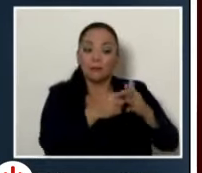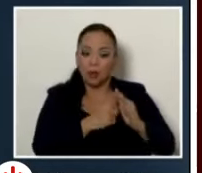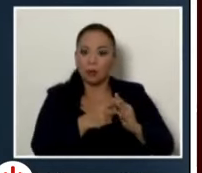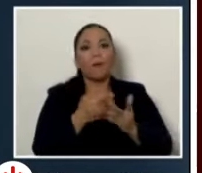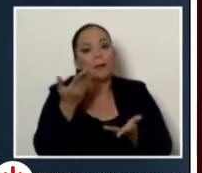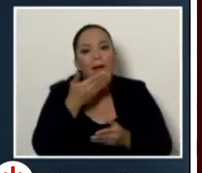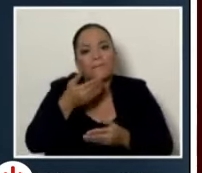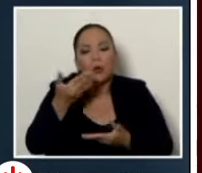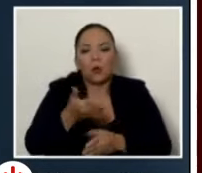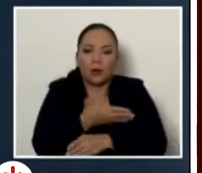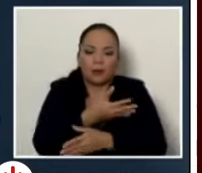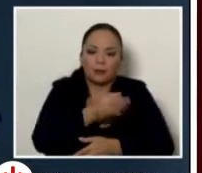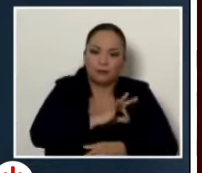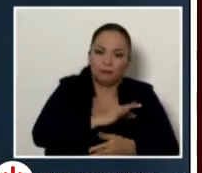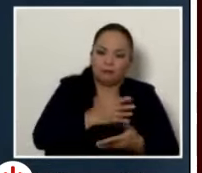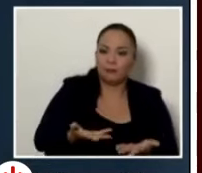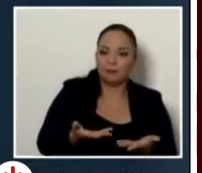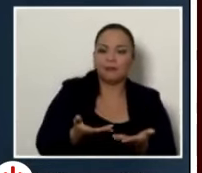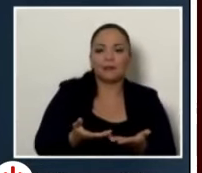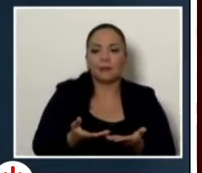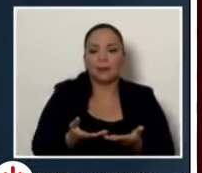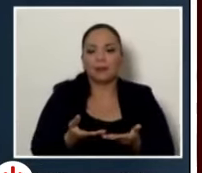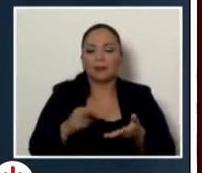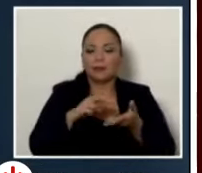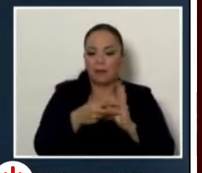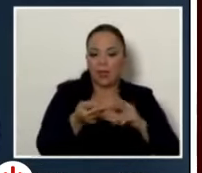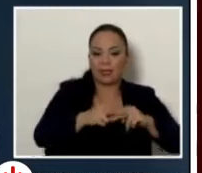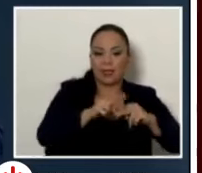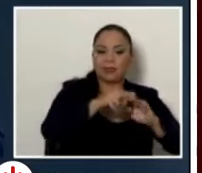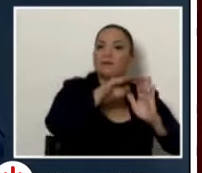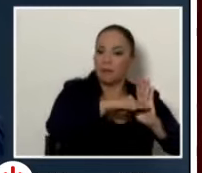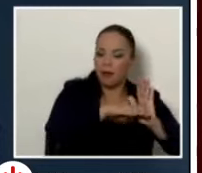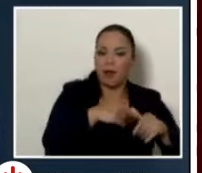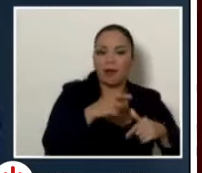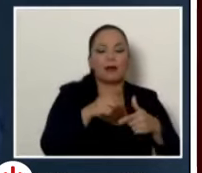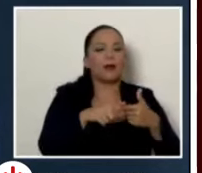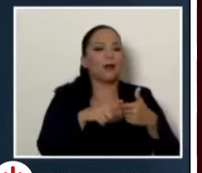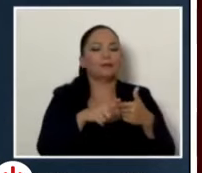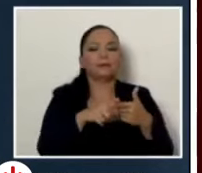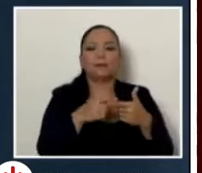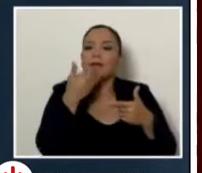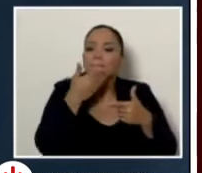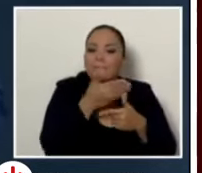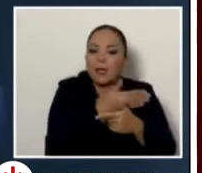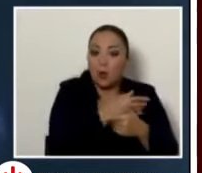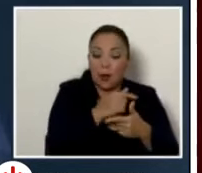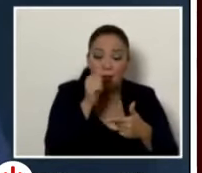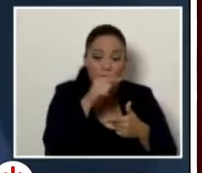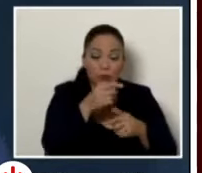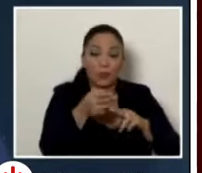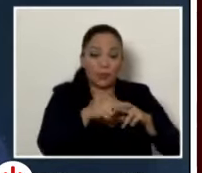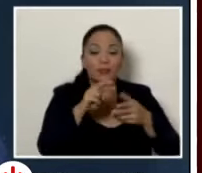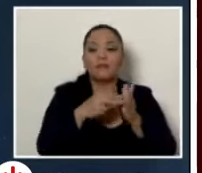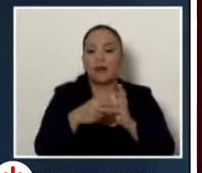básicamente es que bajan las tasas de interés. Esa es nuestra esperanza. Vamos a seguir en esa línea para que eso suceda. Y si mejoran las tasas de interés, vamos a tener